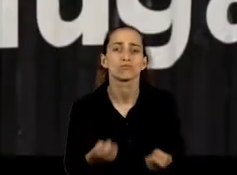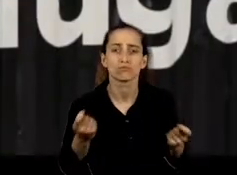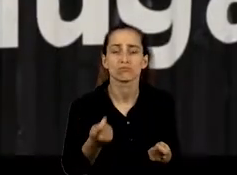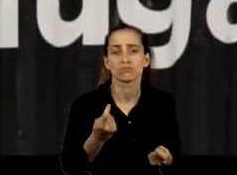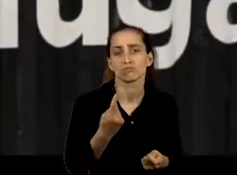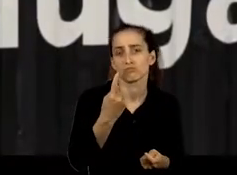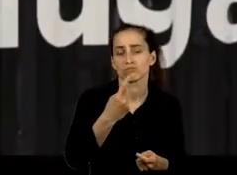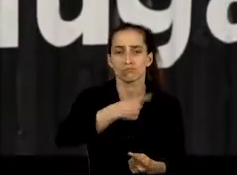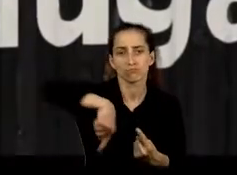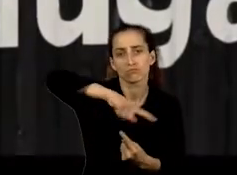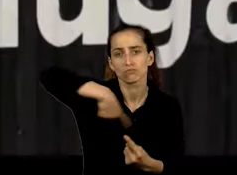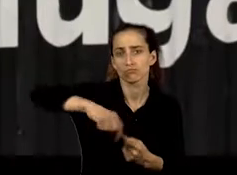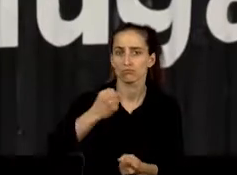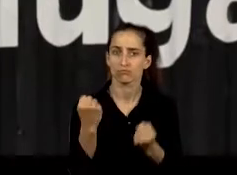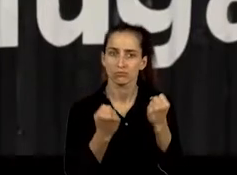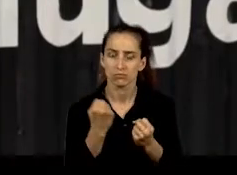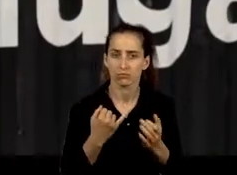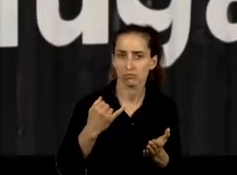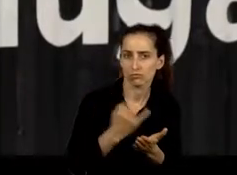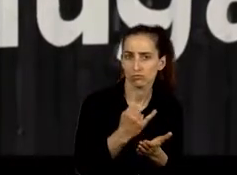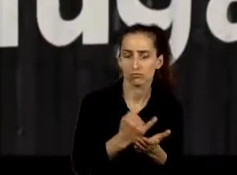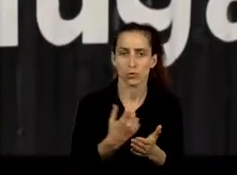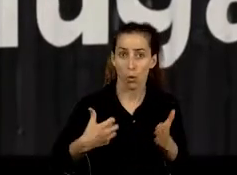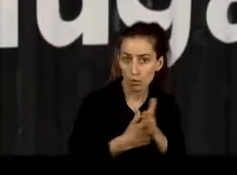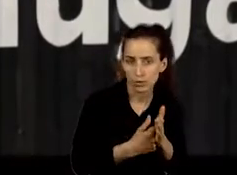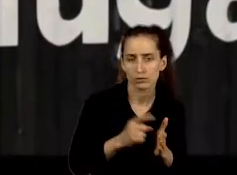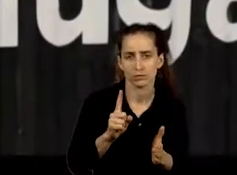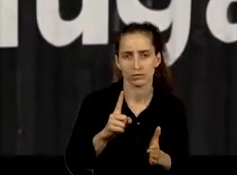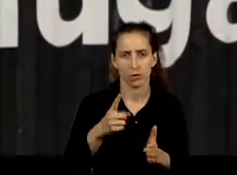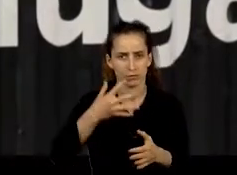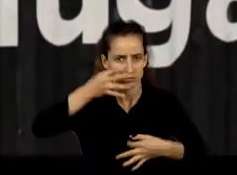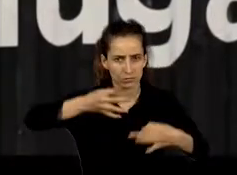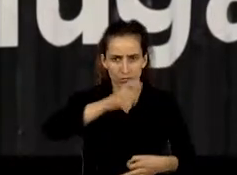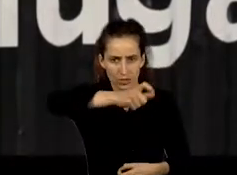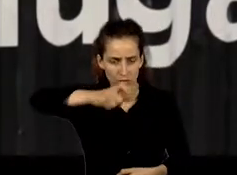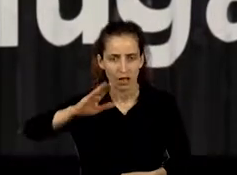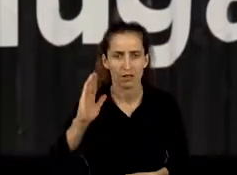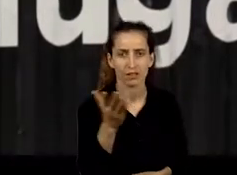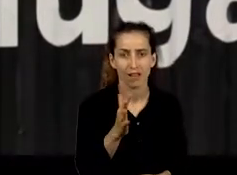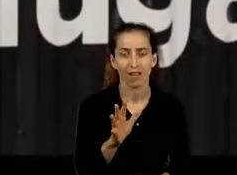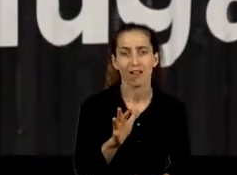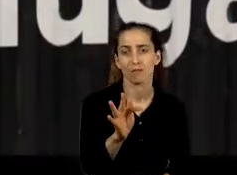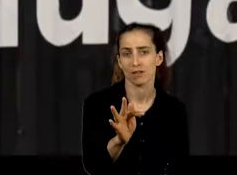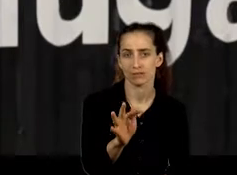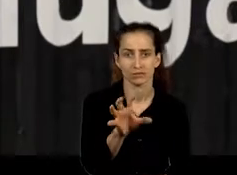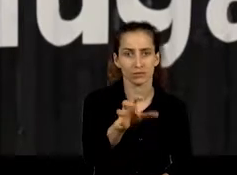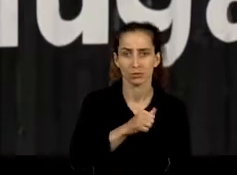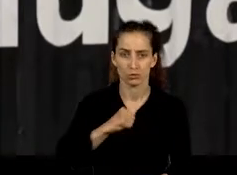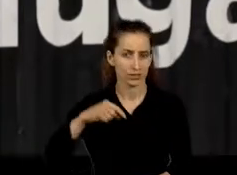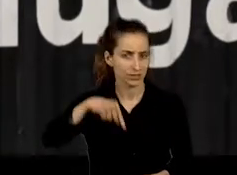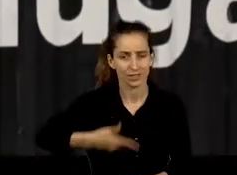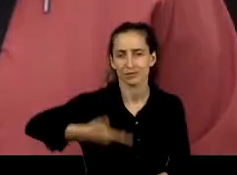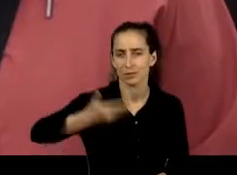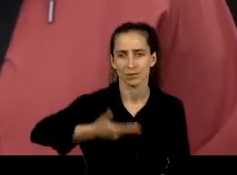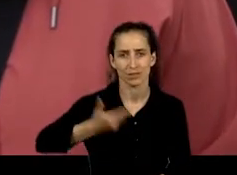hecho en un circuito cerrado de un coche, con un golpe o... No, no, es algo real que le ha ocurrido a unas personas encima de esta comunidad autónoma. La verdad que es muy, muy,